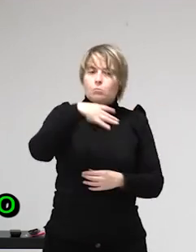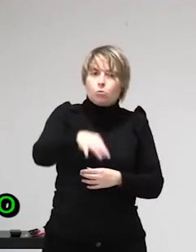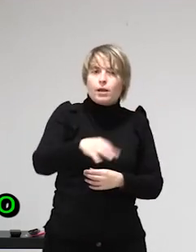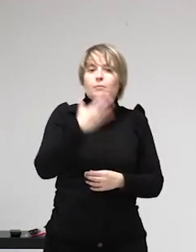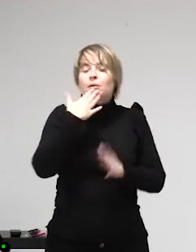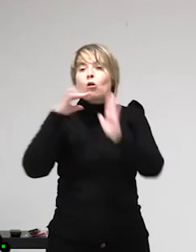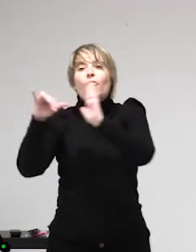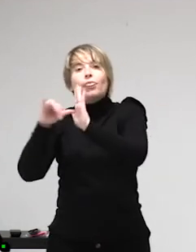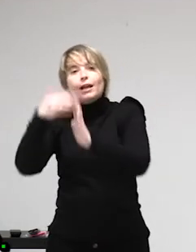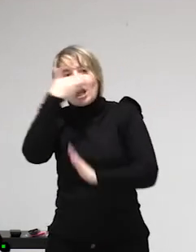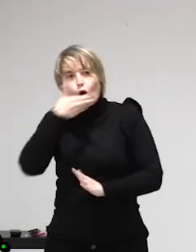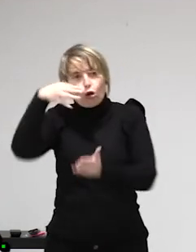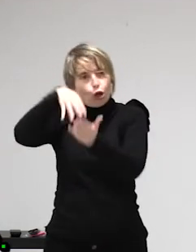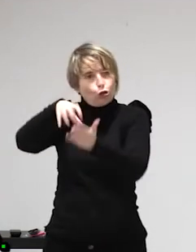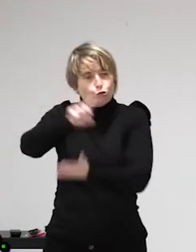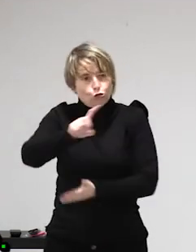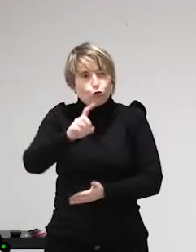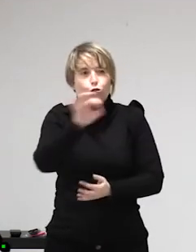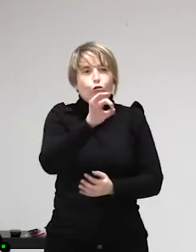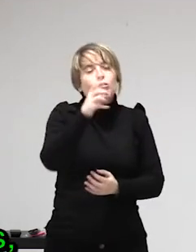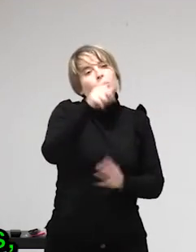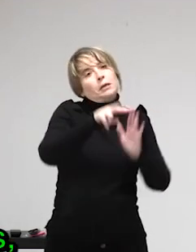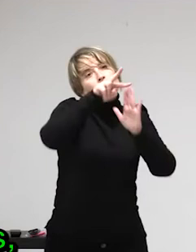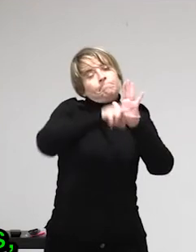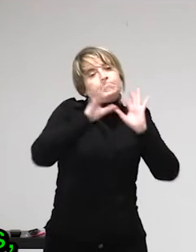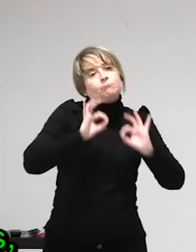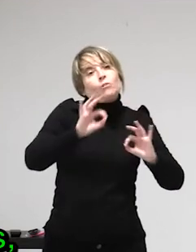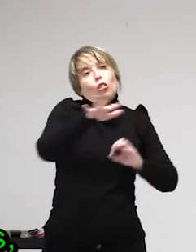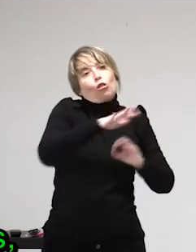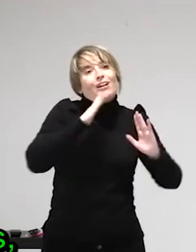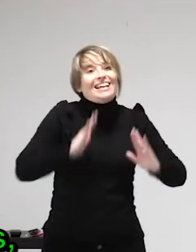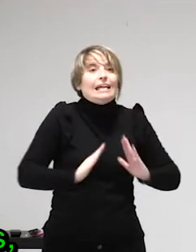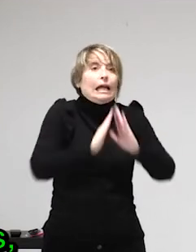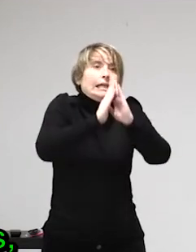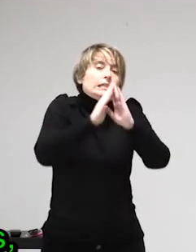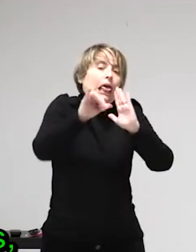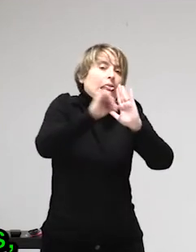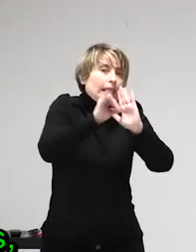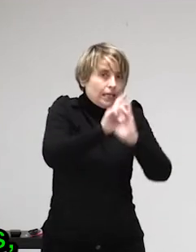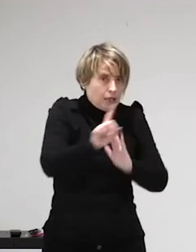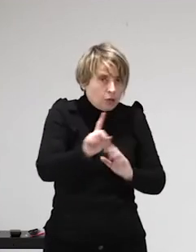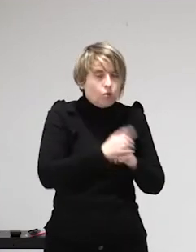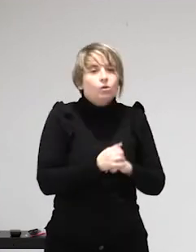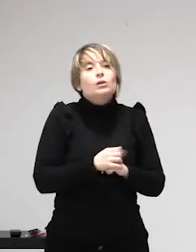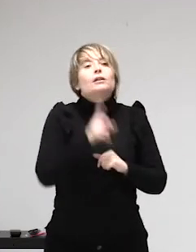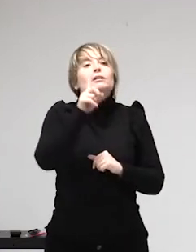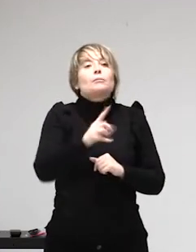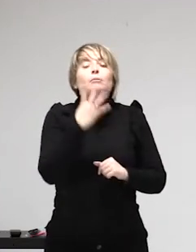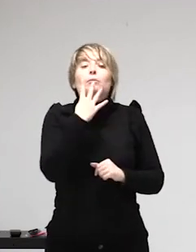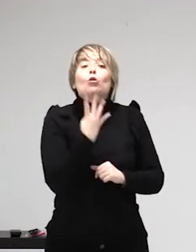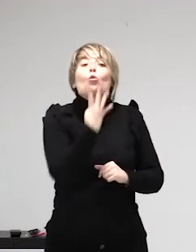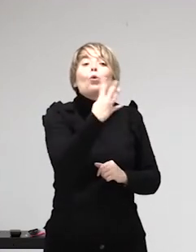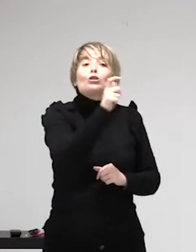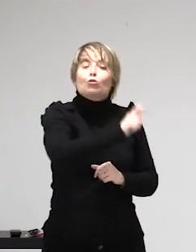de riesgo con cual nos está estigmatizando. Por lo tanto, este modelo que atenta contra nuestros derechos nosotras no lo queremos. No